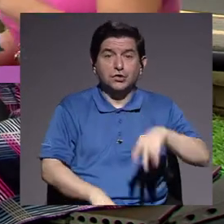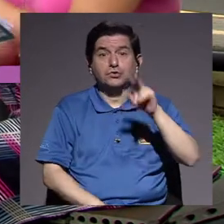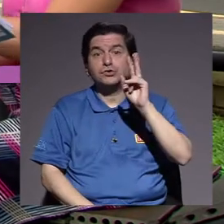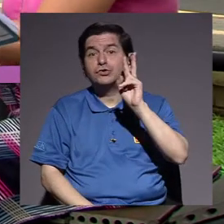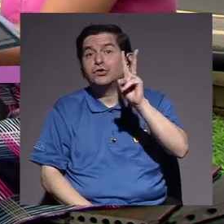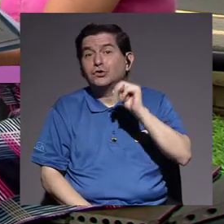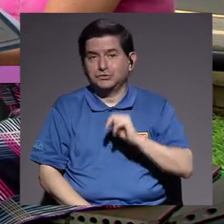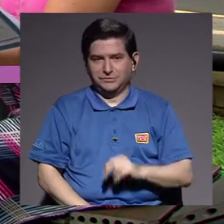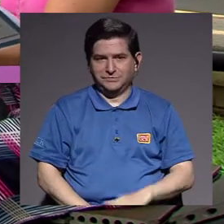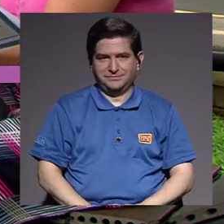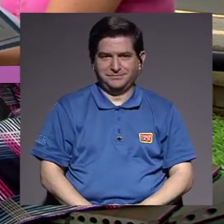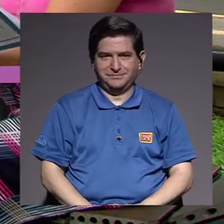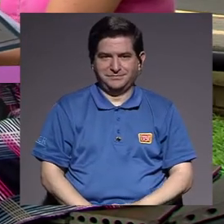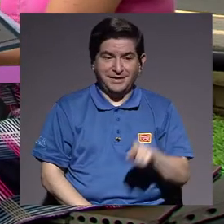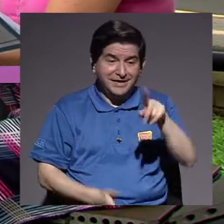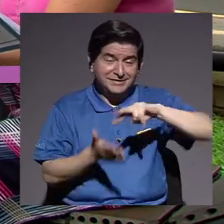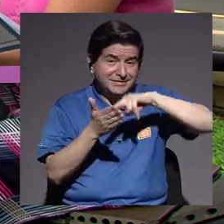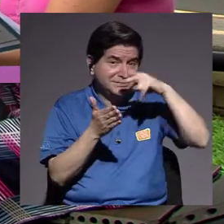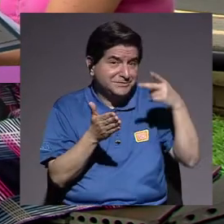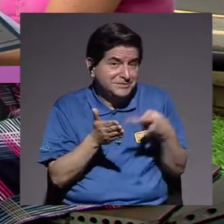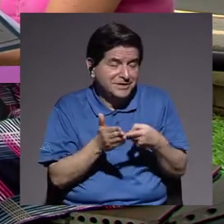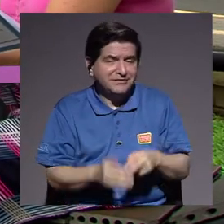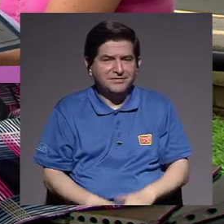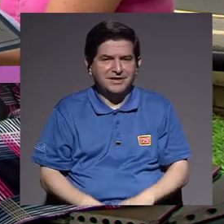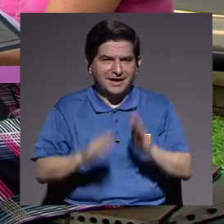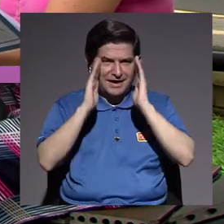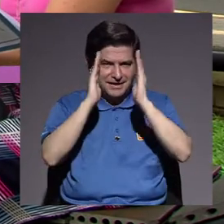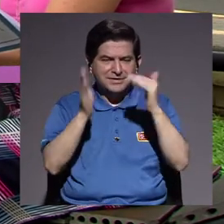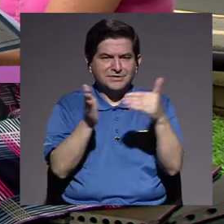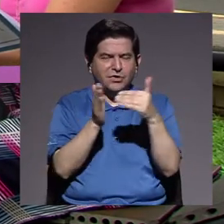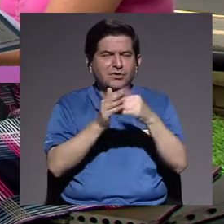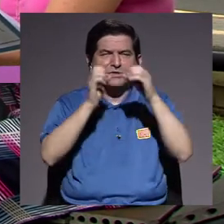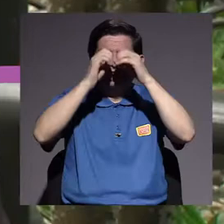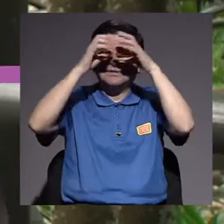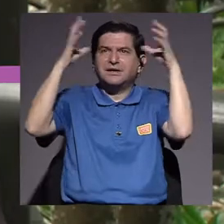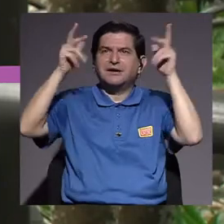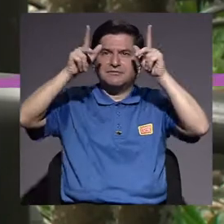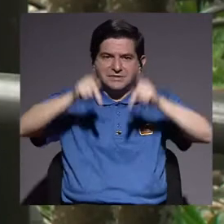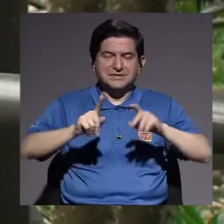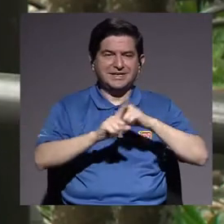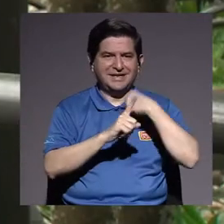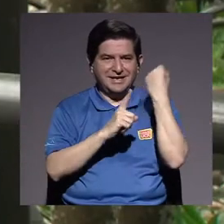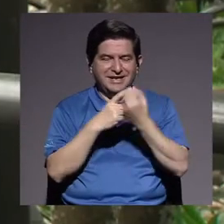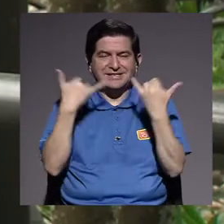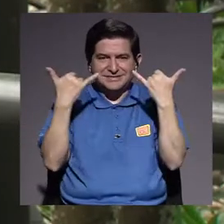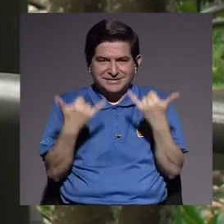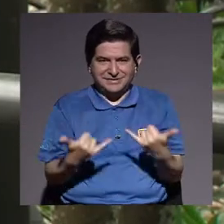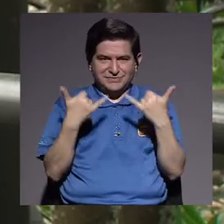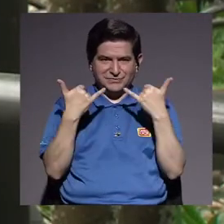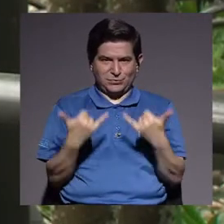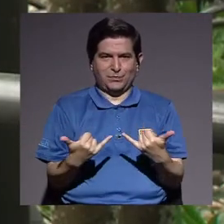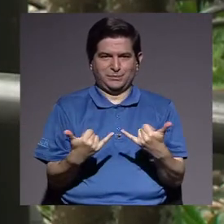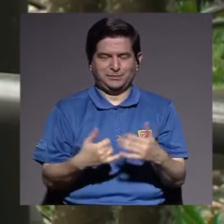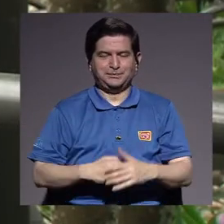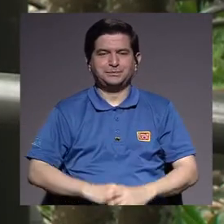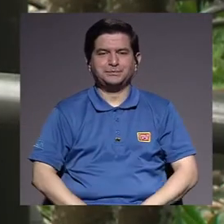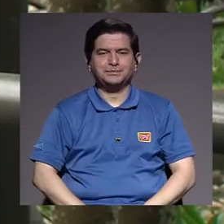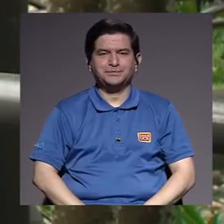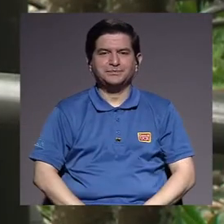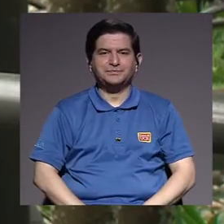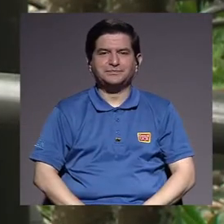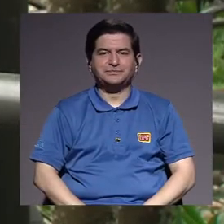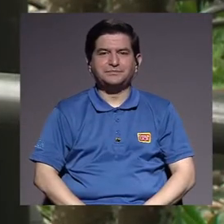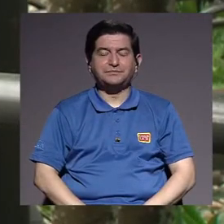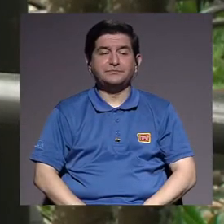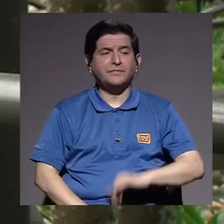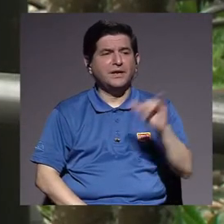Entonces esto supone básicamente que, ojo, que hay que volver a imaginar a las personas en las condiciones en las que están, ¿verdad? Y